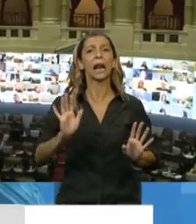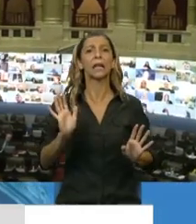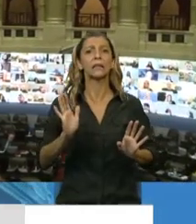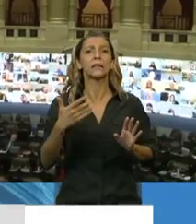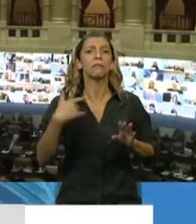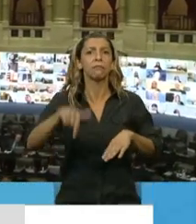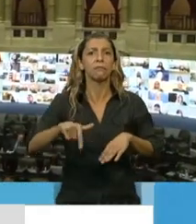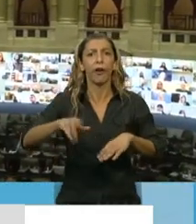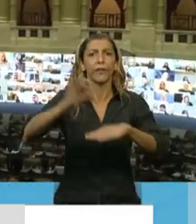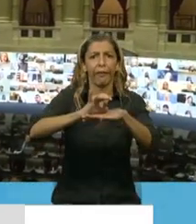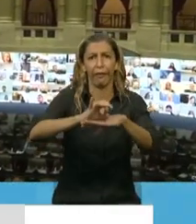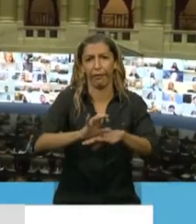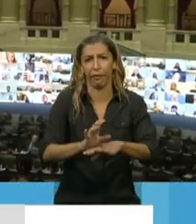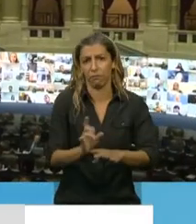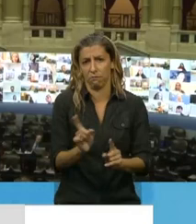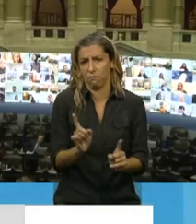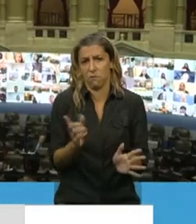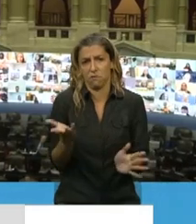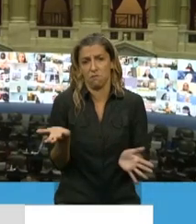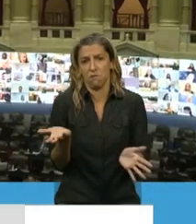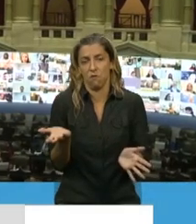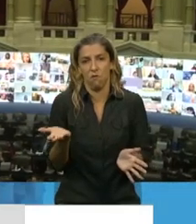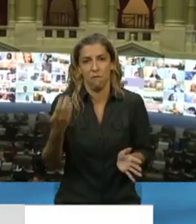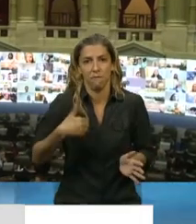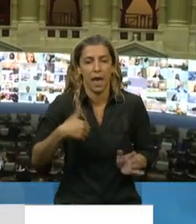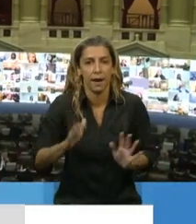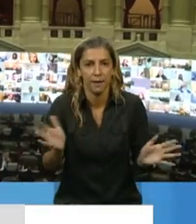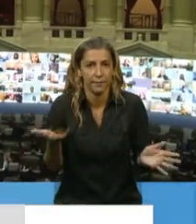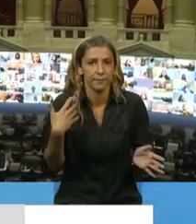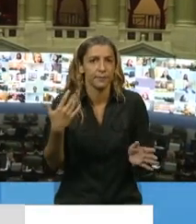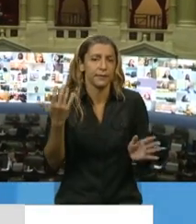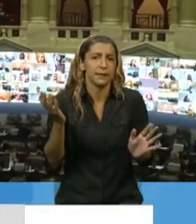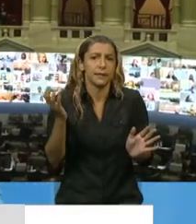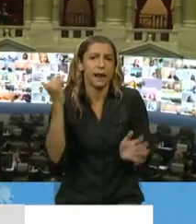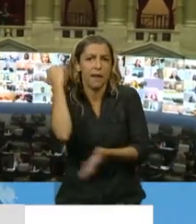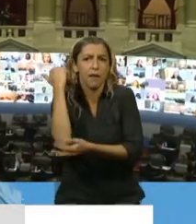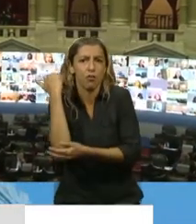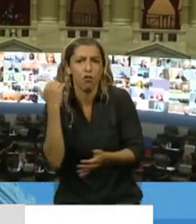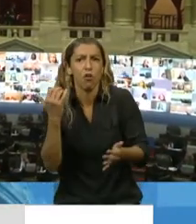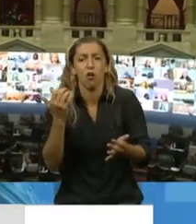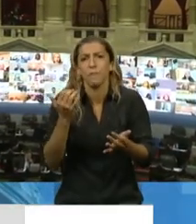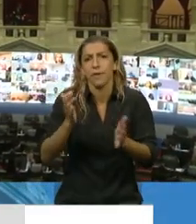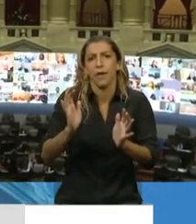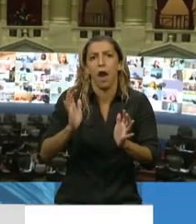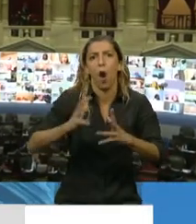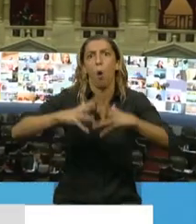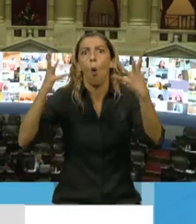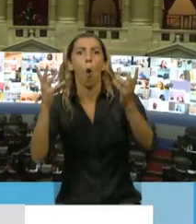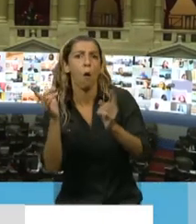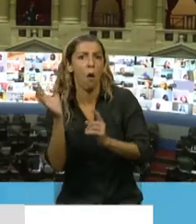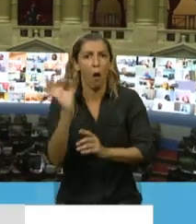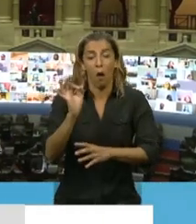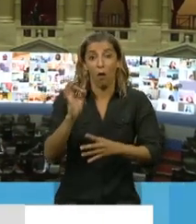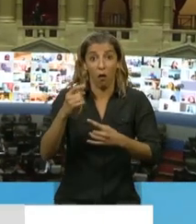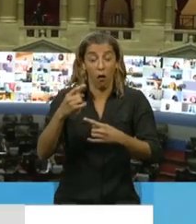desarrollada, a una Argentina con la economía, sino llegó a Disney. Llegó más bien a un